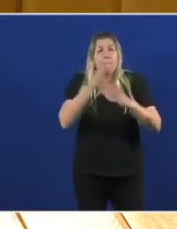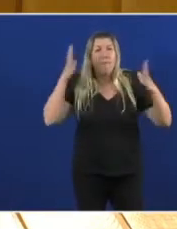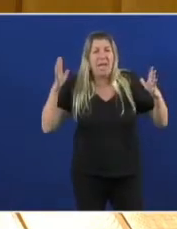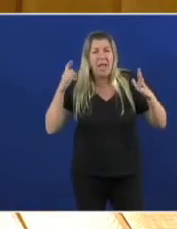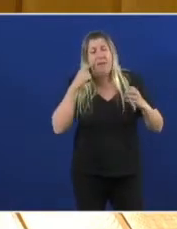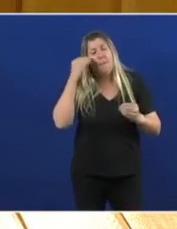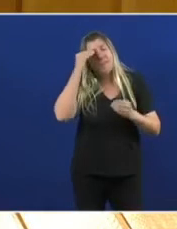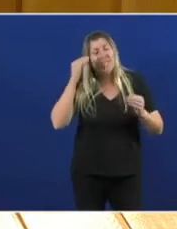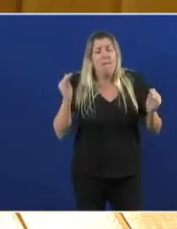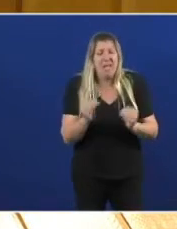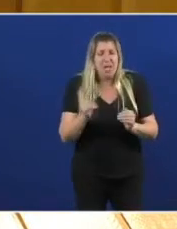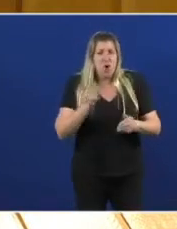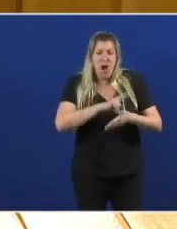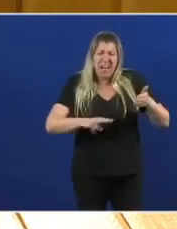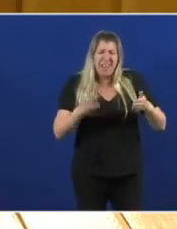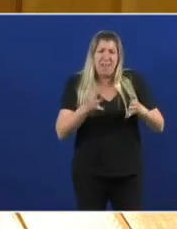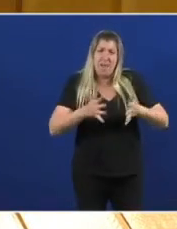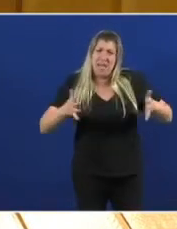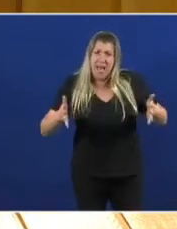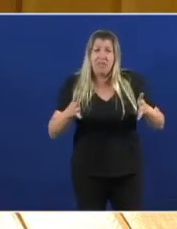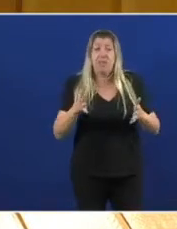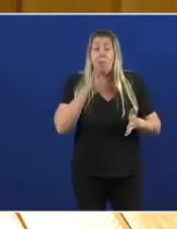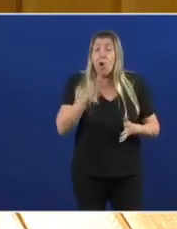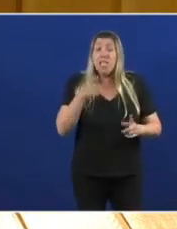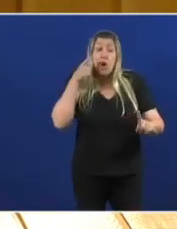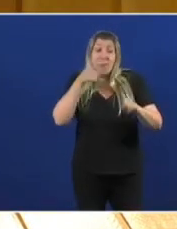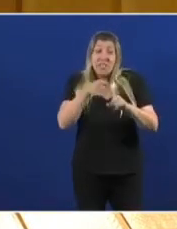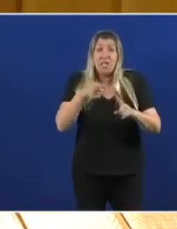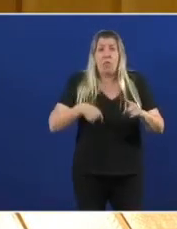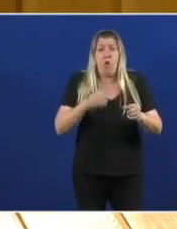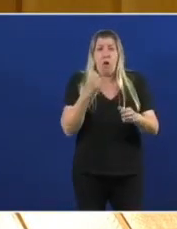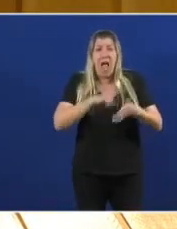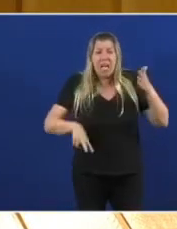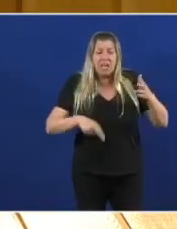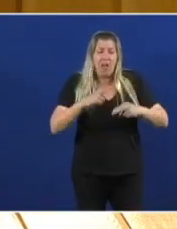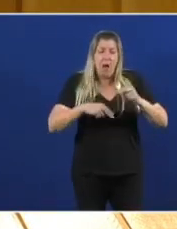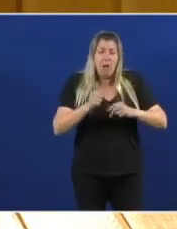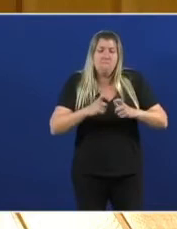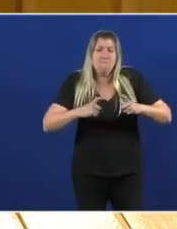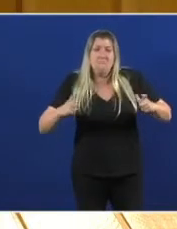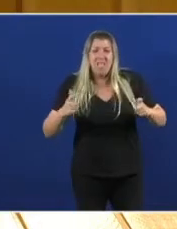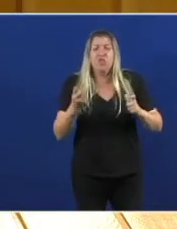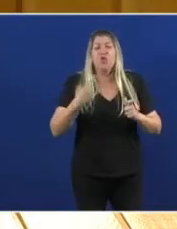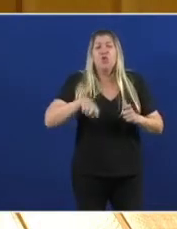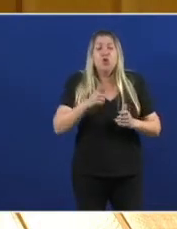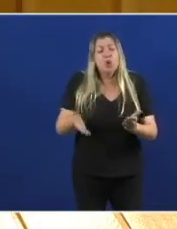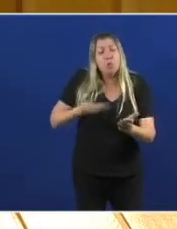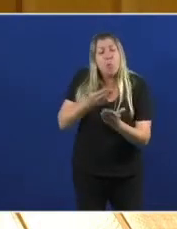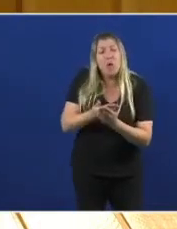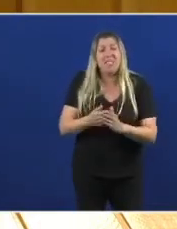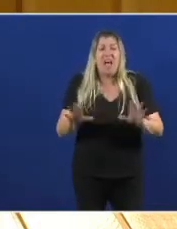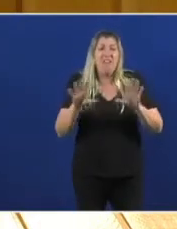Galiza en grande E con ese objetivo O de construir Galiza en grande Traemos un decálogo Con propostas En